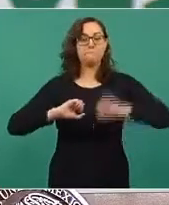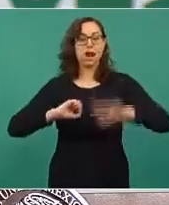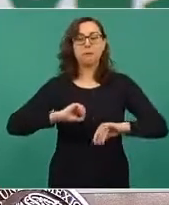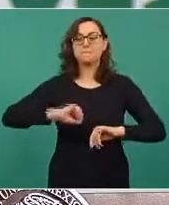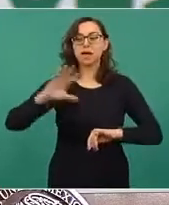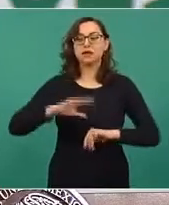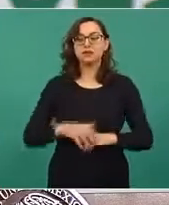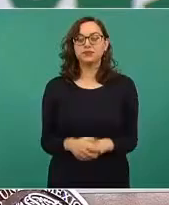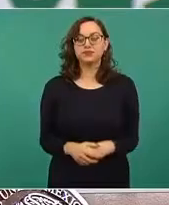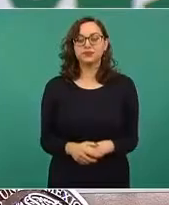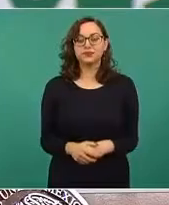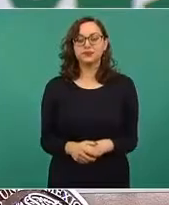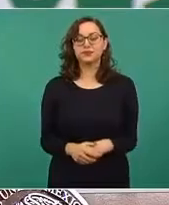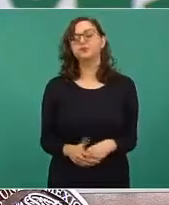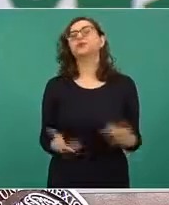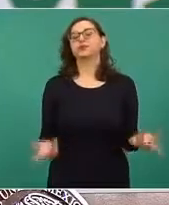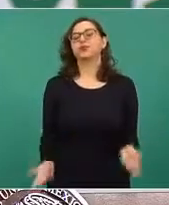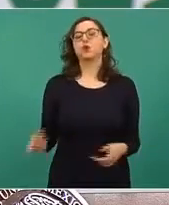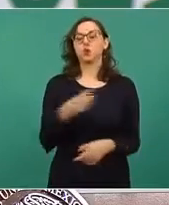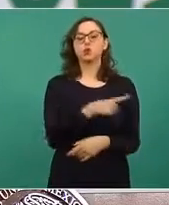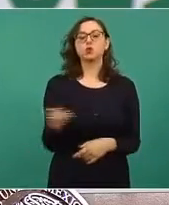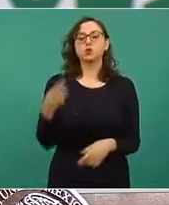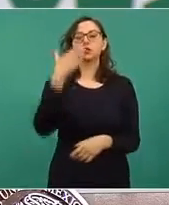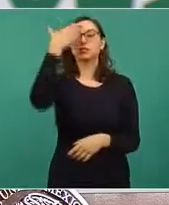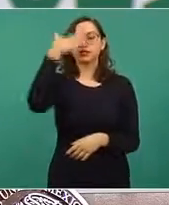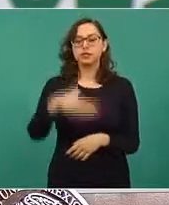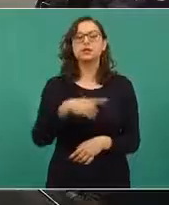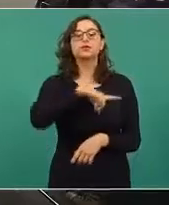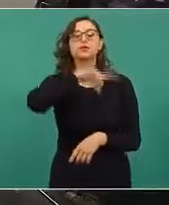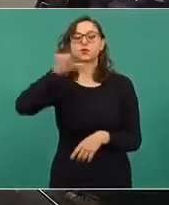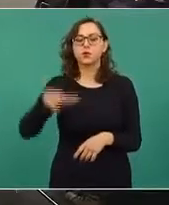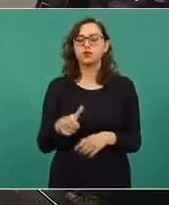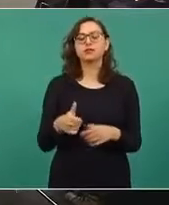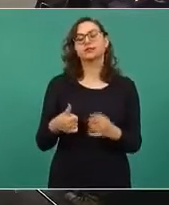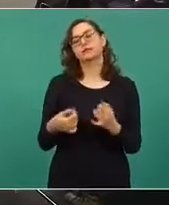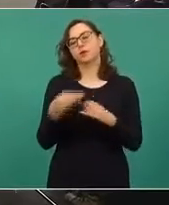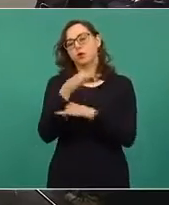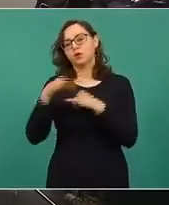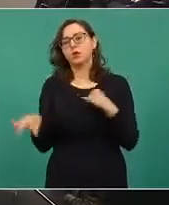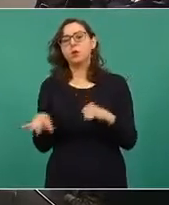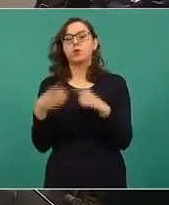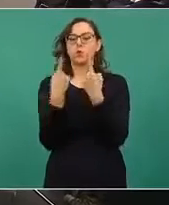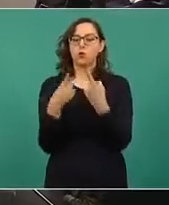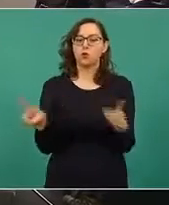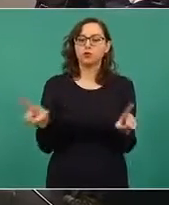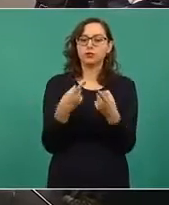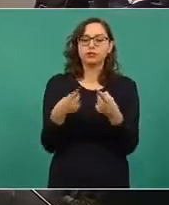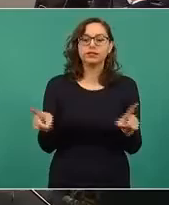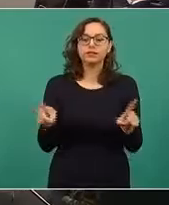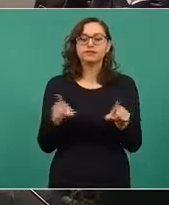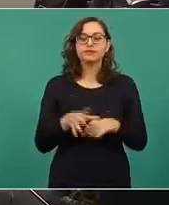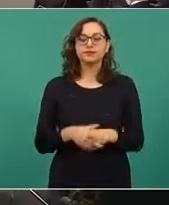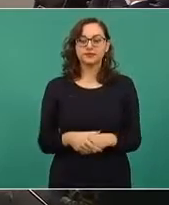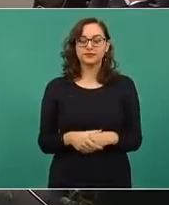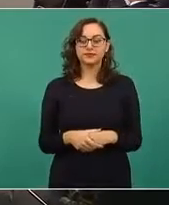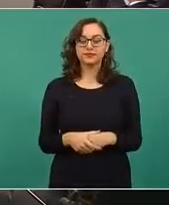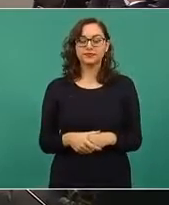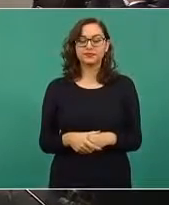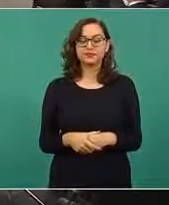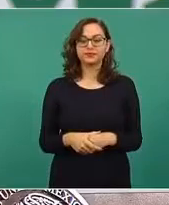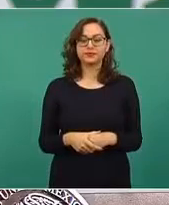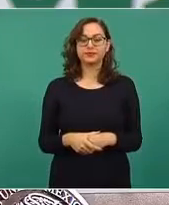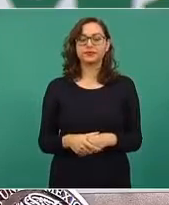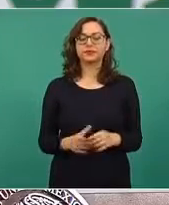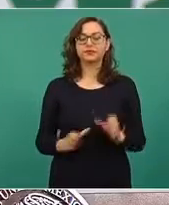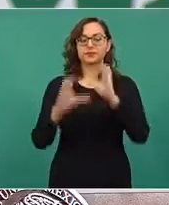Posterior a esto, como ya mencioné, seguirá la parte musical. Va a haber la interpretación de la canción